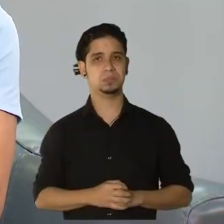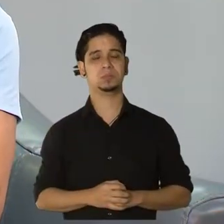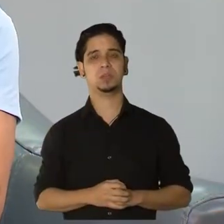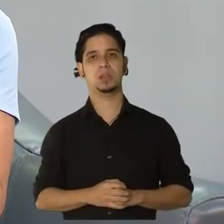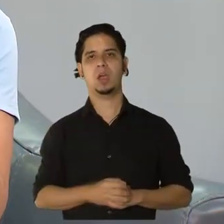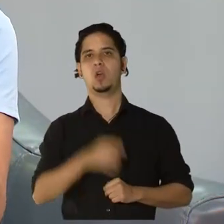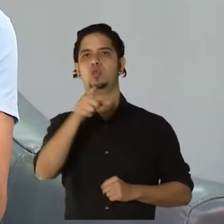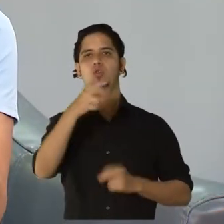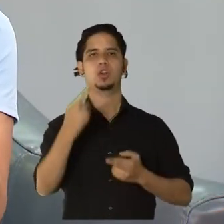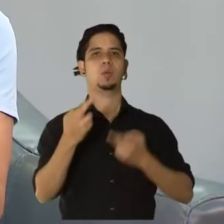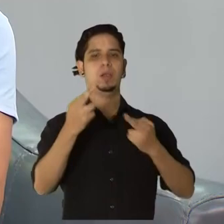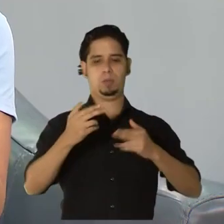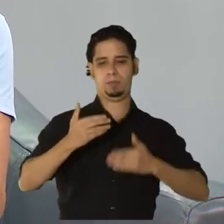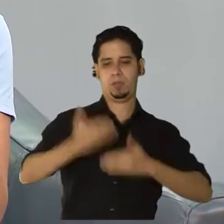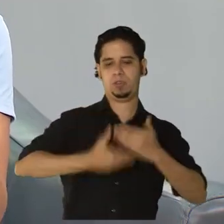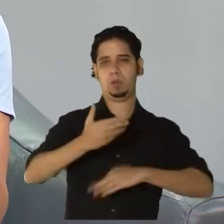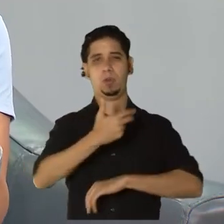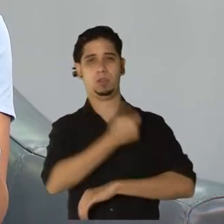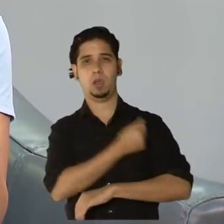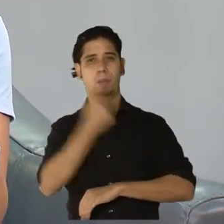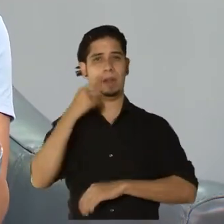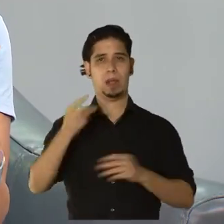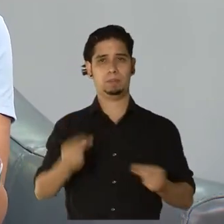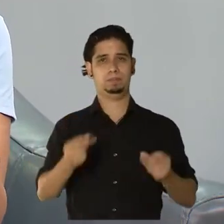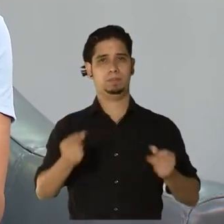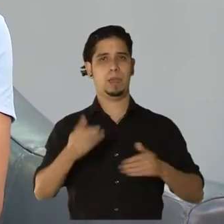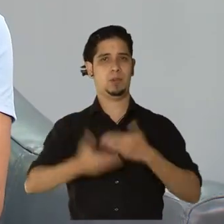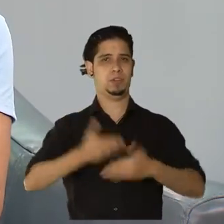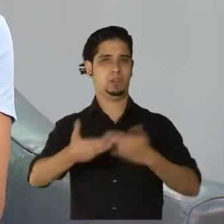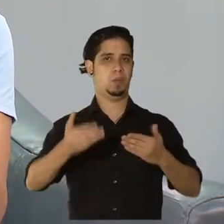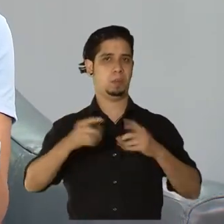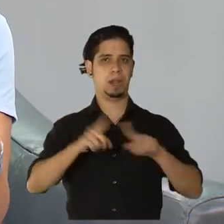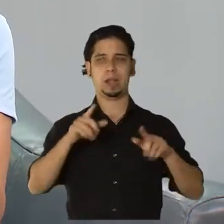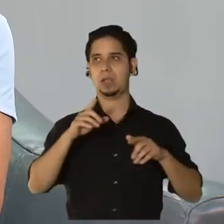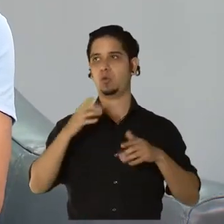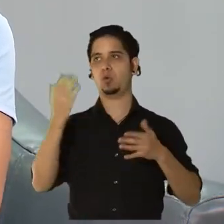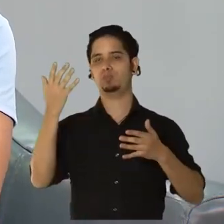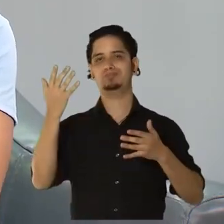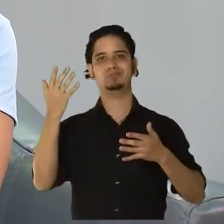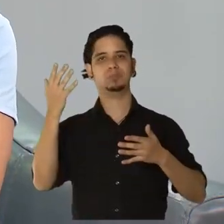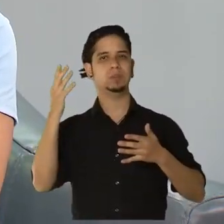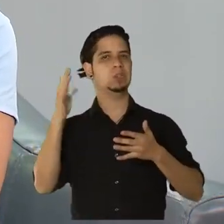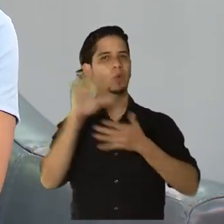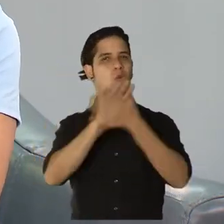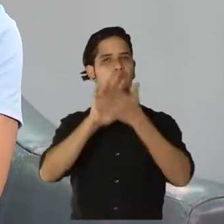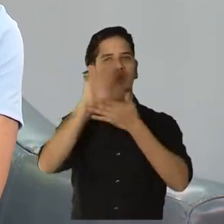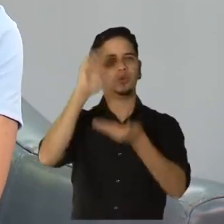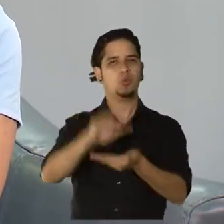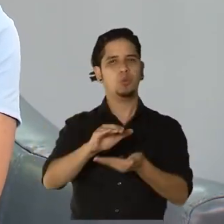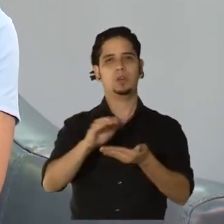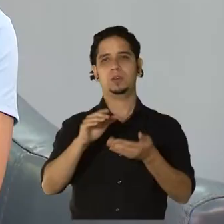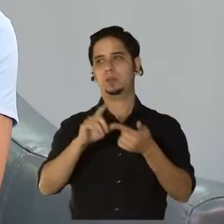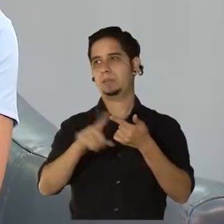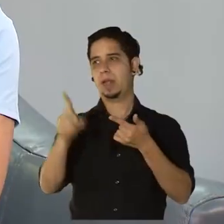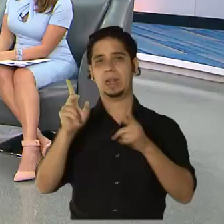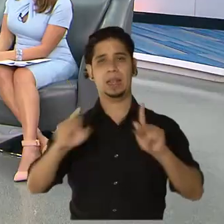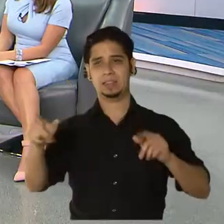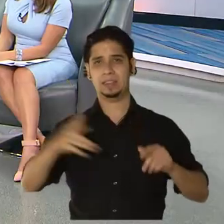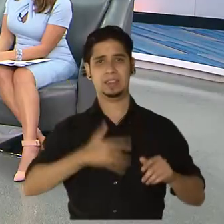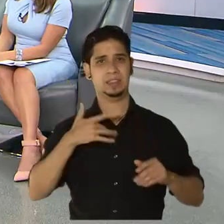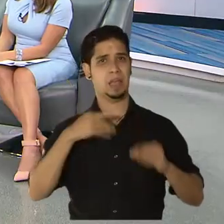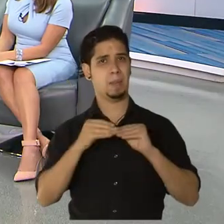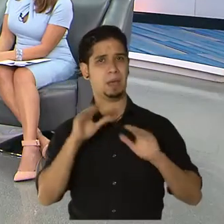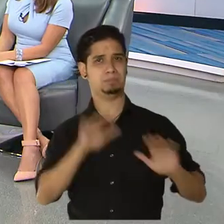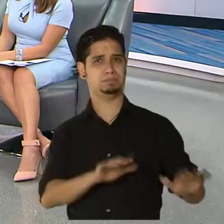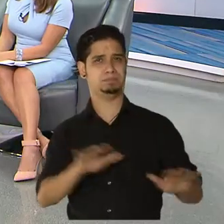términos del proceso de vacunación, quizás para agilizarlo, que haya menos confusión, que el público esté un poco más tranquilo sobre el momento en que le toque?